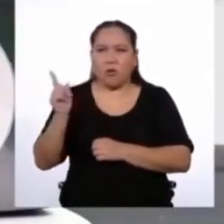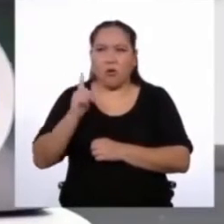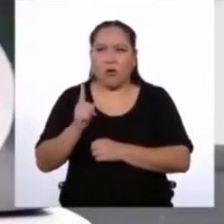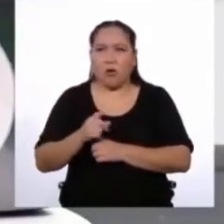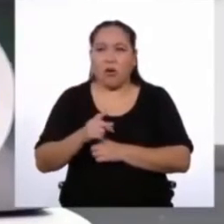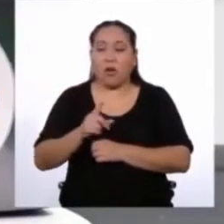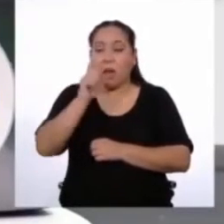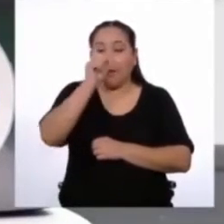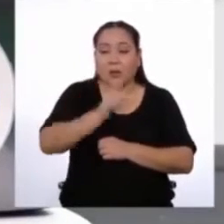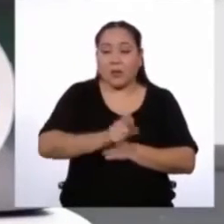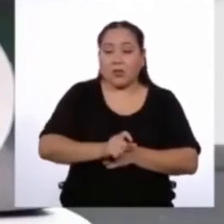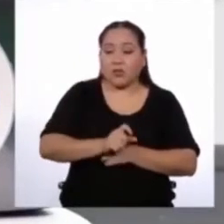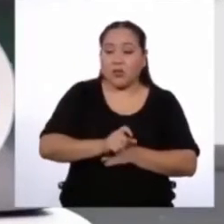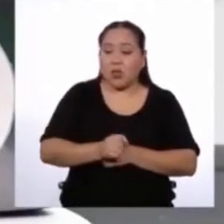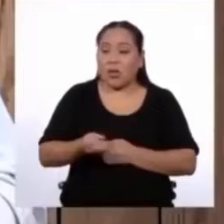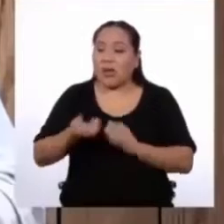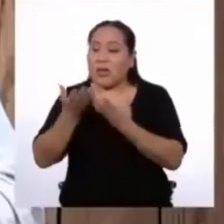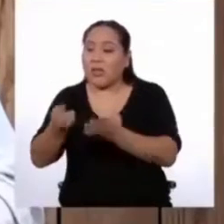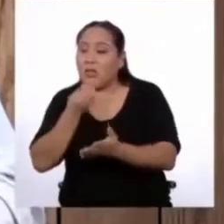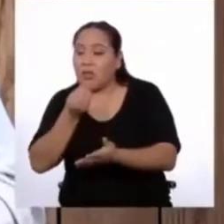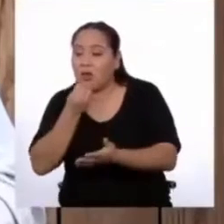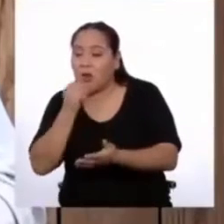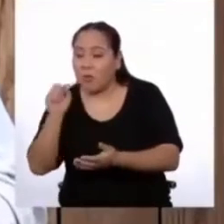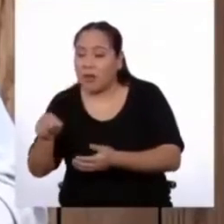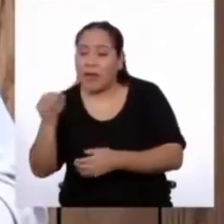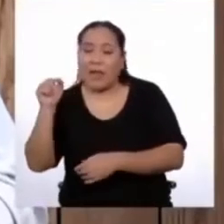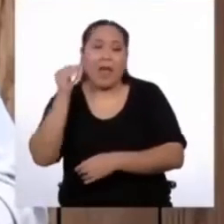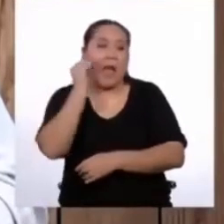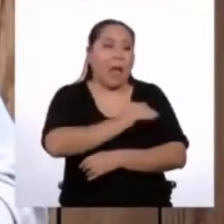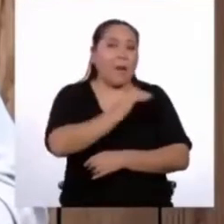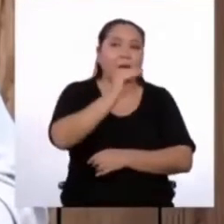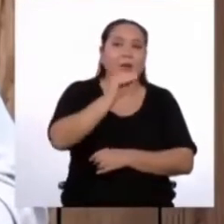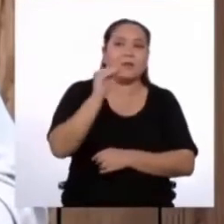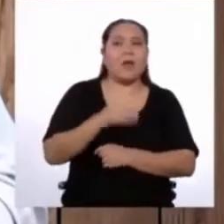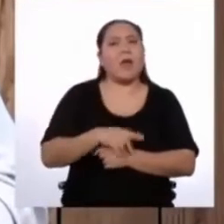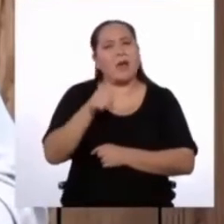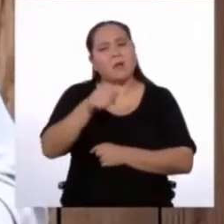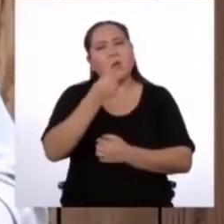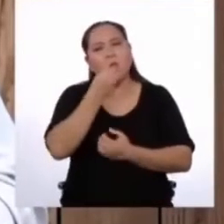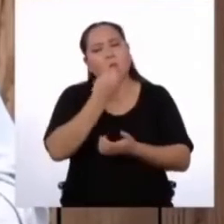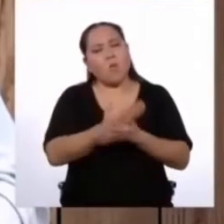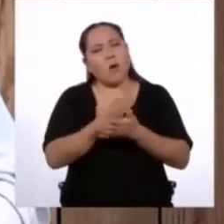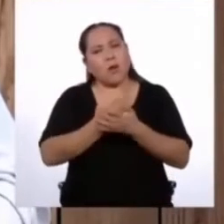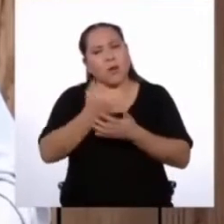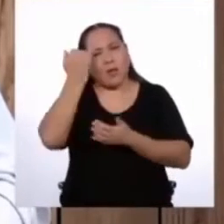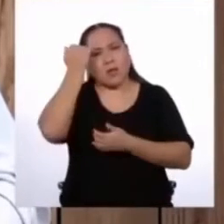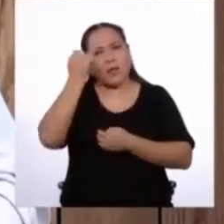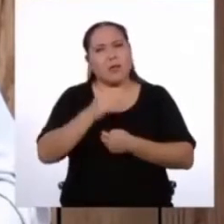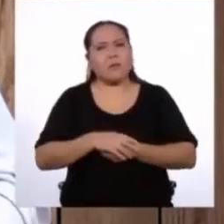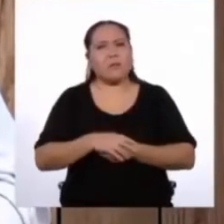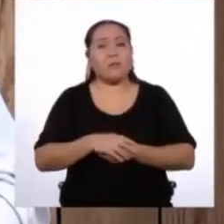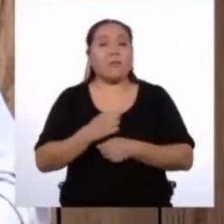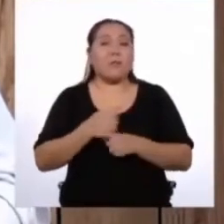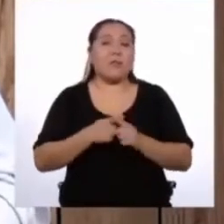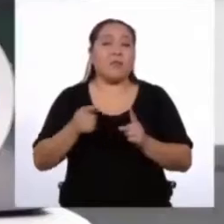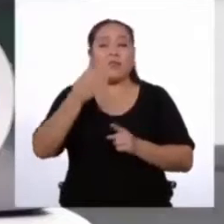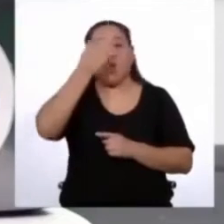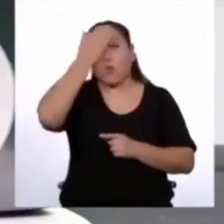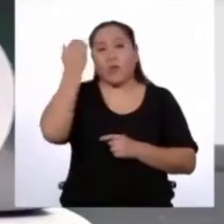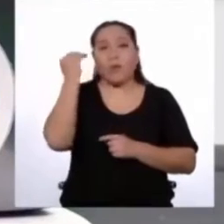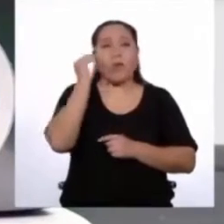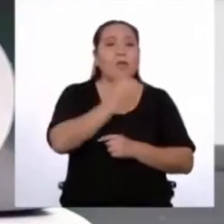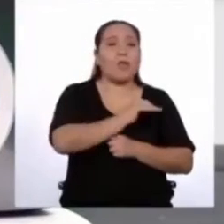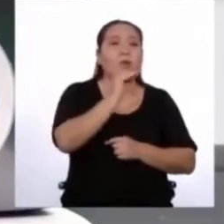el humano a la humana que lo alimentó. Ah, entonces esa sí es una buena idea, pero ¿qué pasaría si se olvidan de avisar?